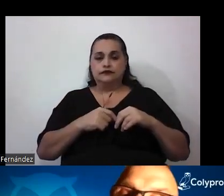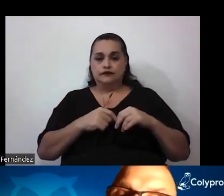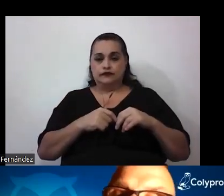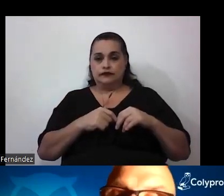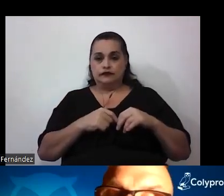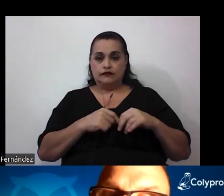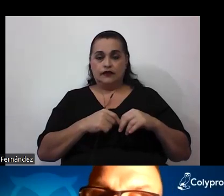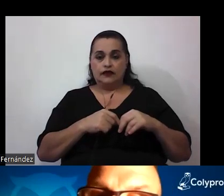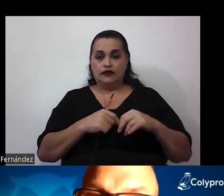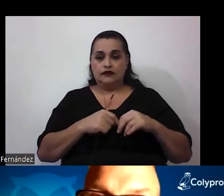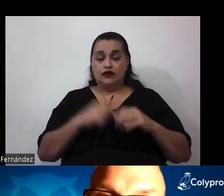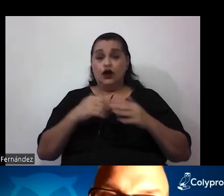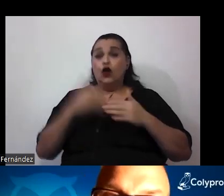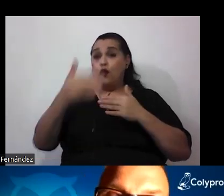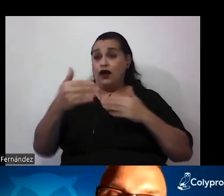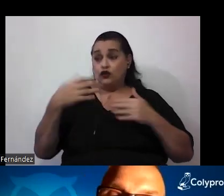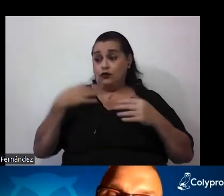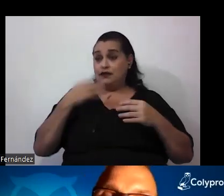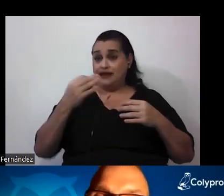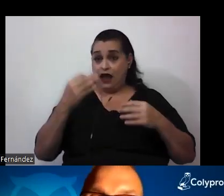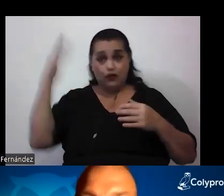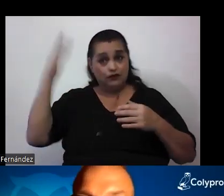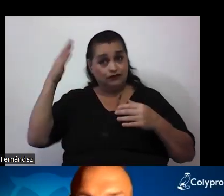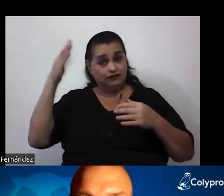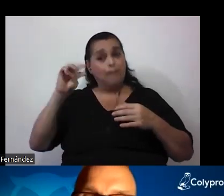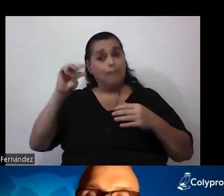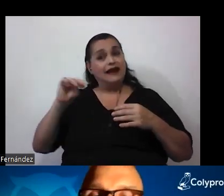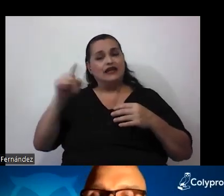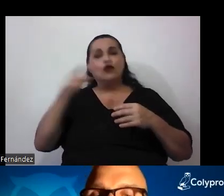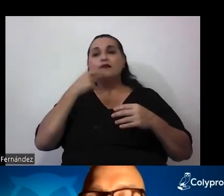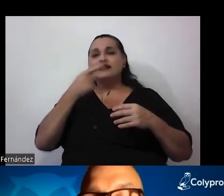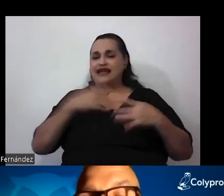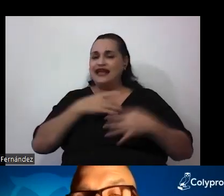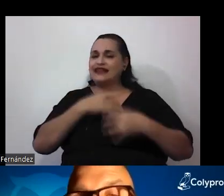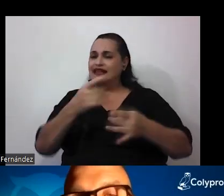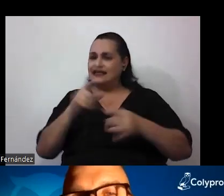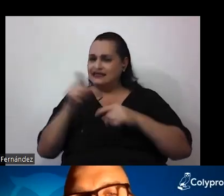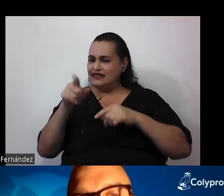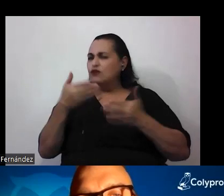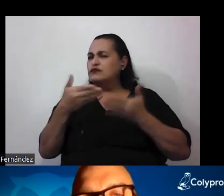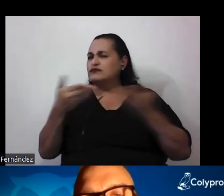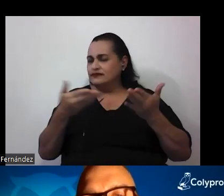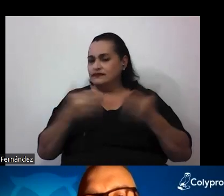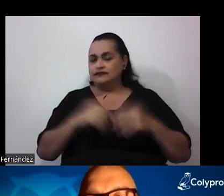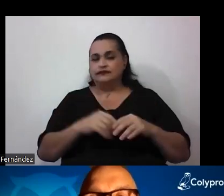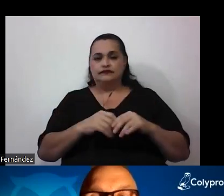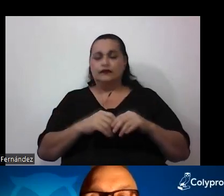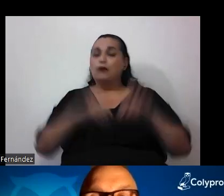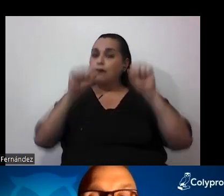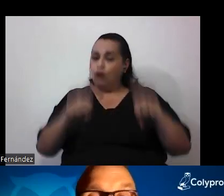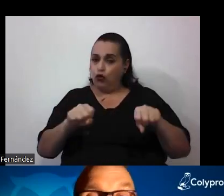Cuando me invitó para dar esta charla, Marcelo me decía que estaba interesado en que podamos